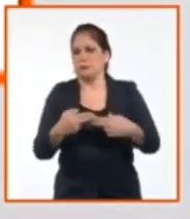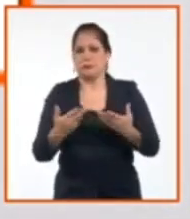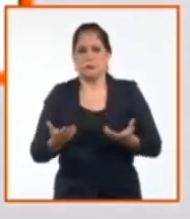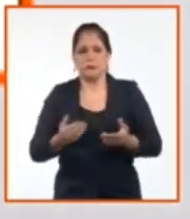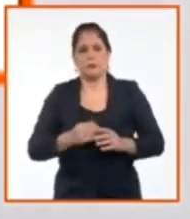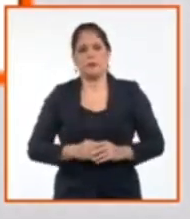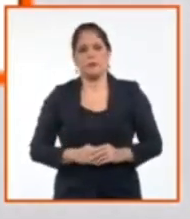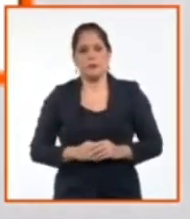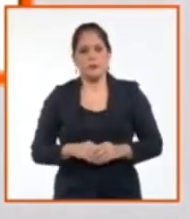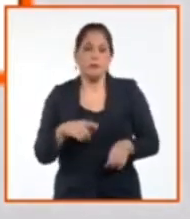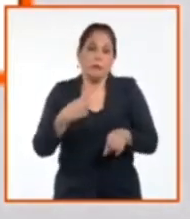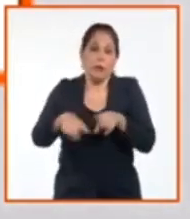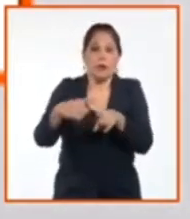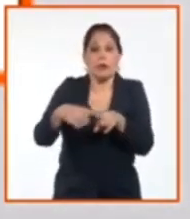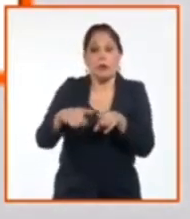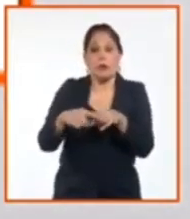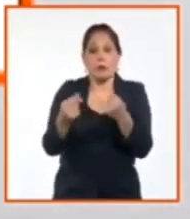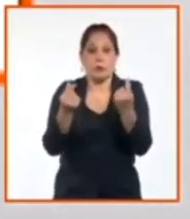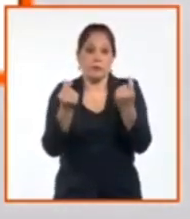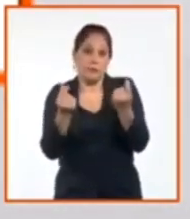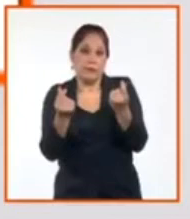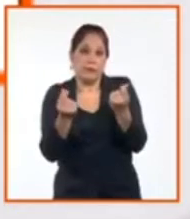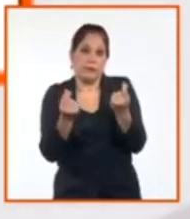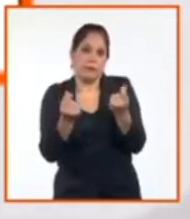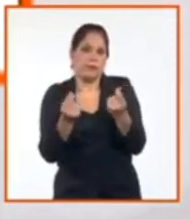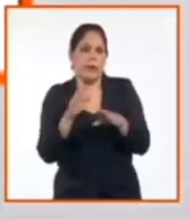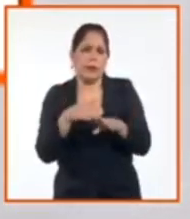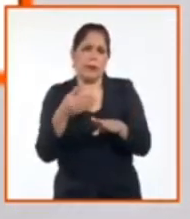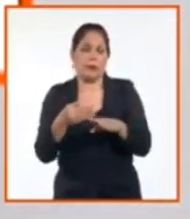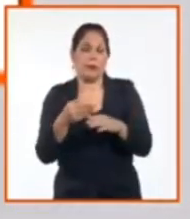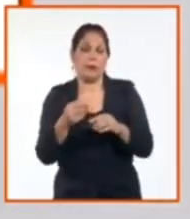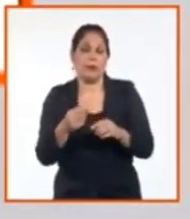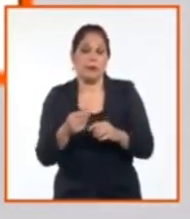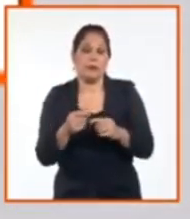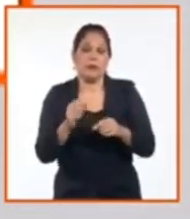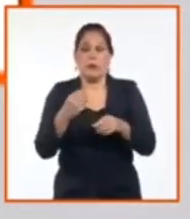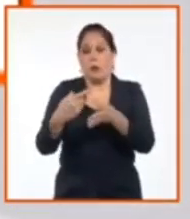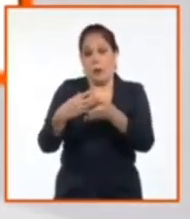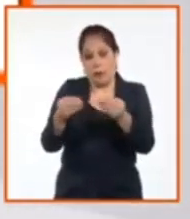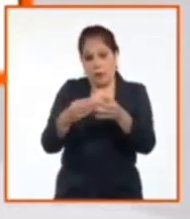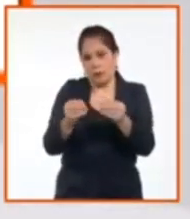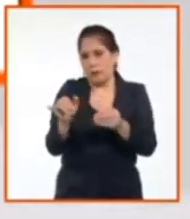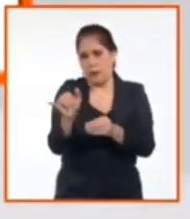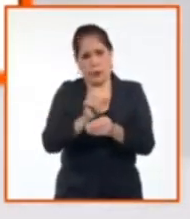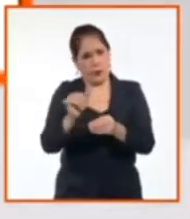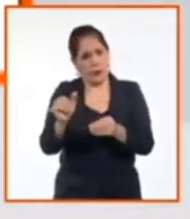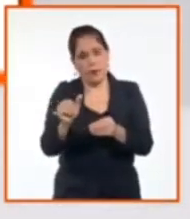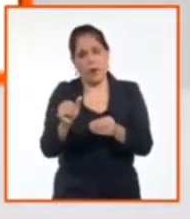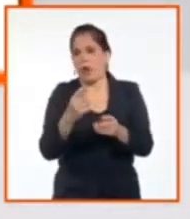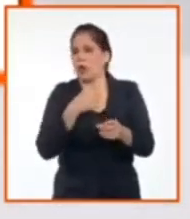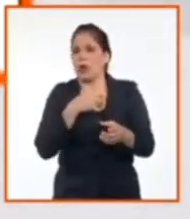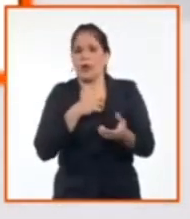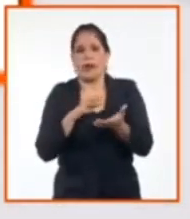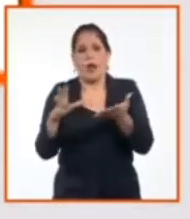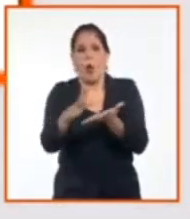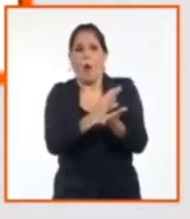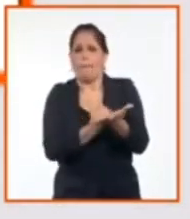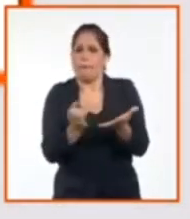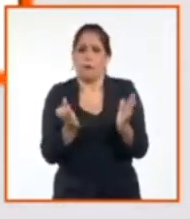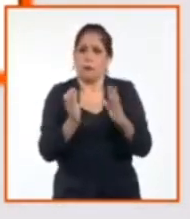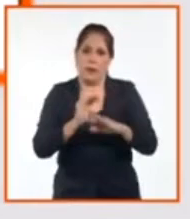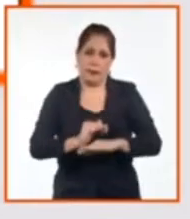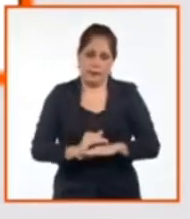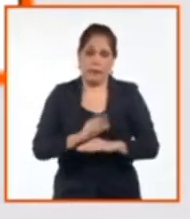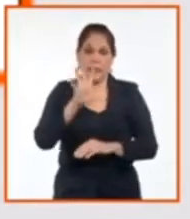los recursos financieros y después, bueno, los recursos materiales que nosotros disponíamos en ese momento, el